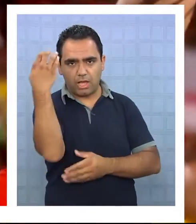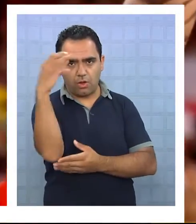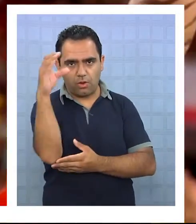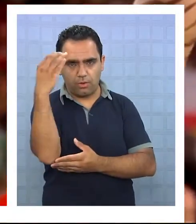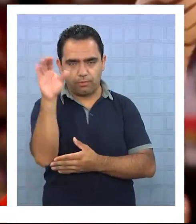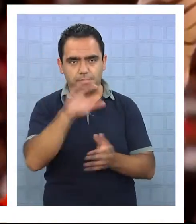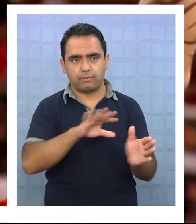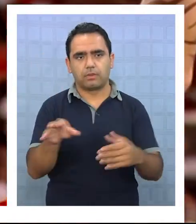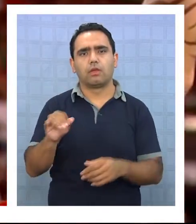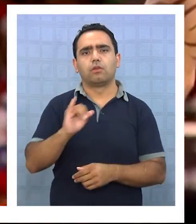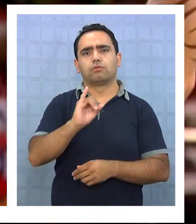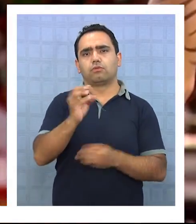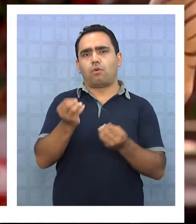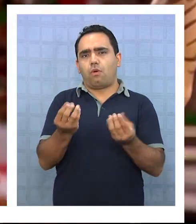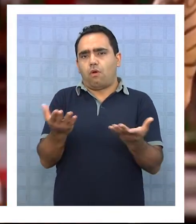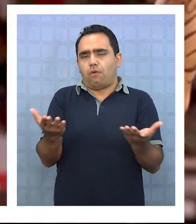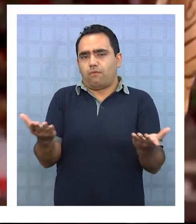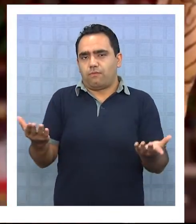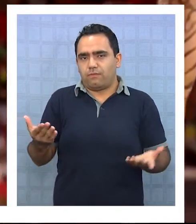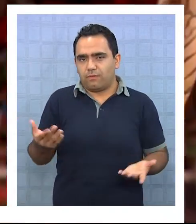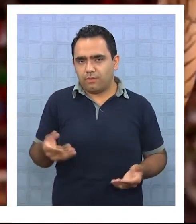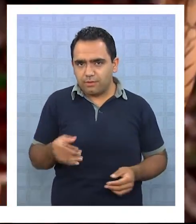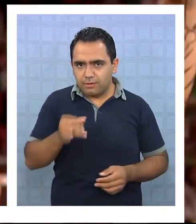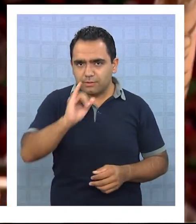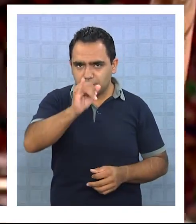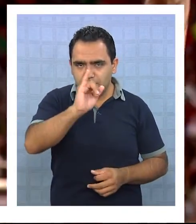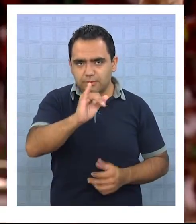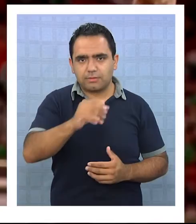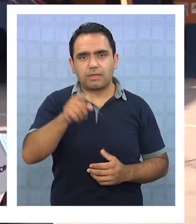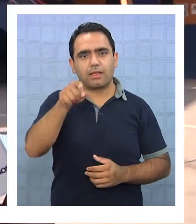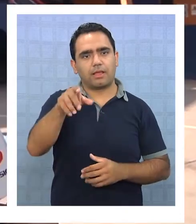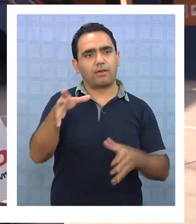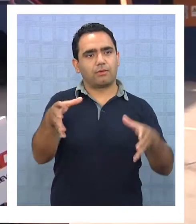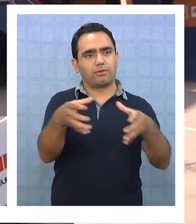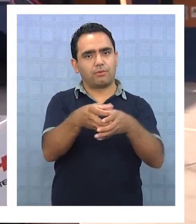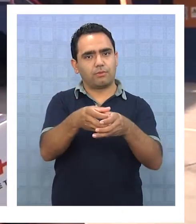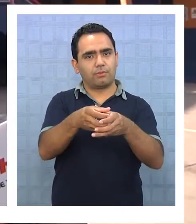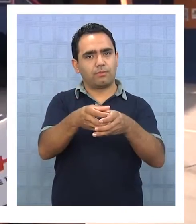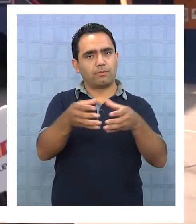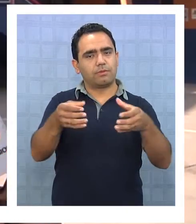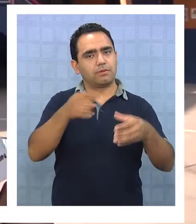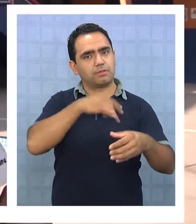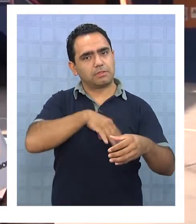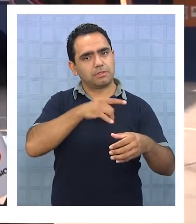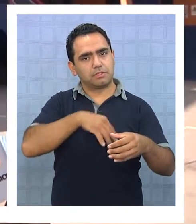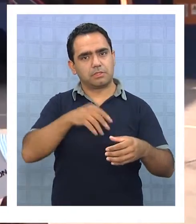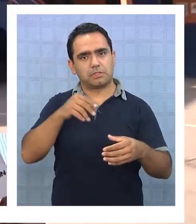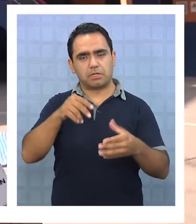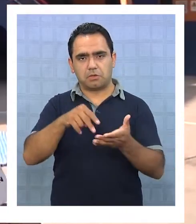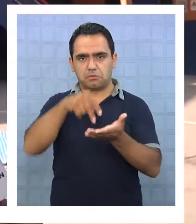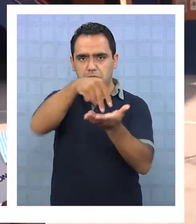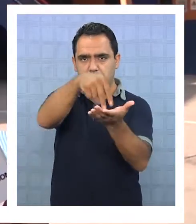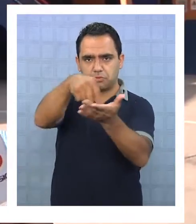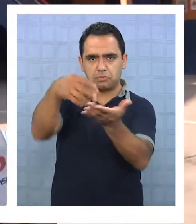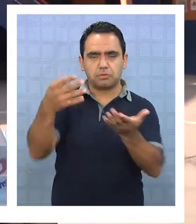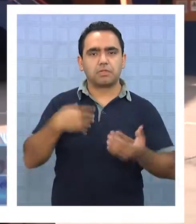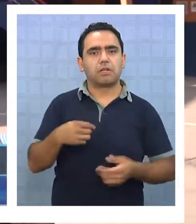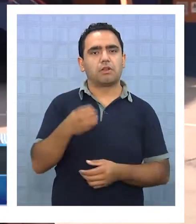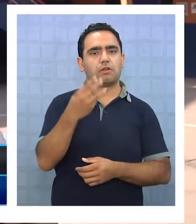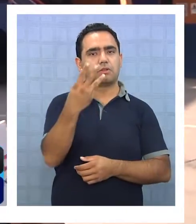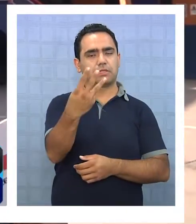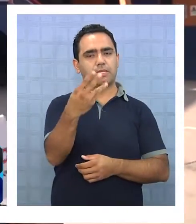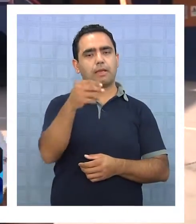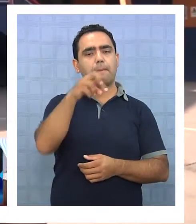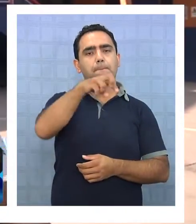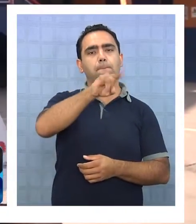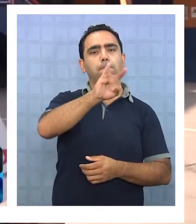No, es indiscutible. Ahora yo con esta actuación que tuvo el equipo empieza con los tres delanteros, Puch, Vargas y Sánchez. A esa